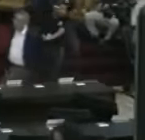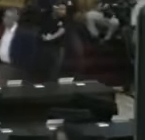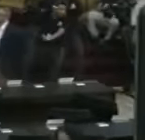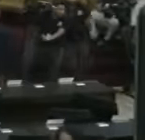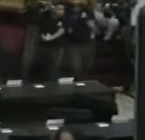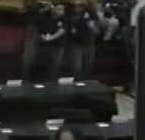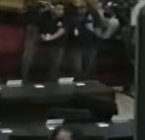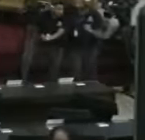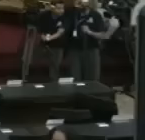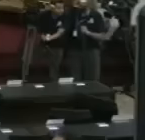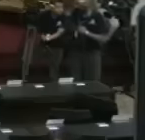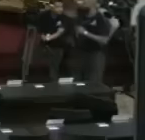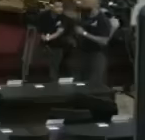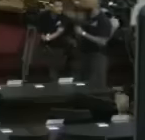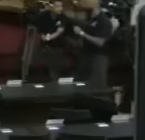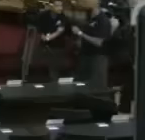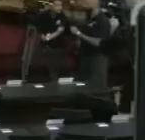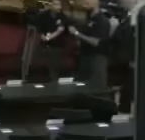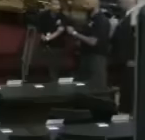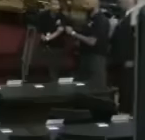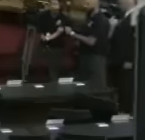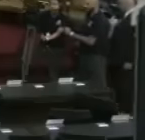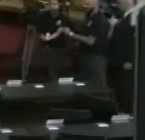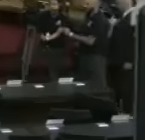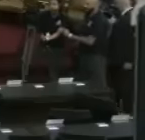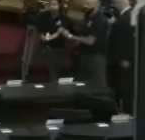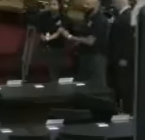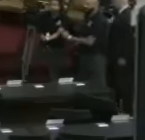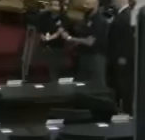se sesión de